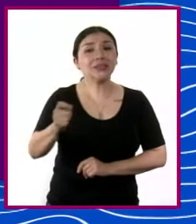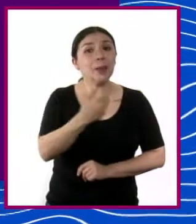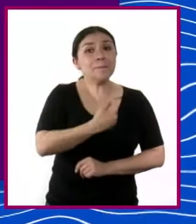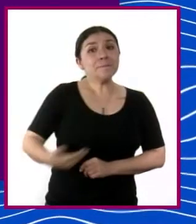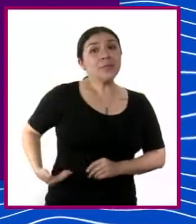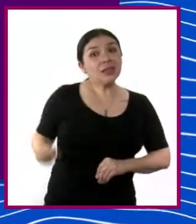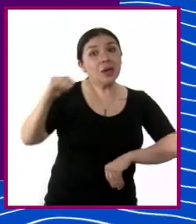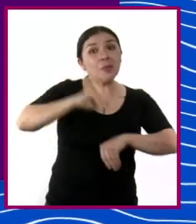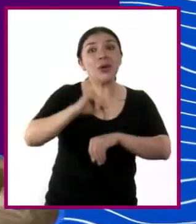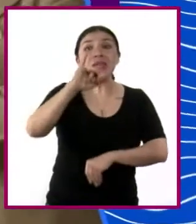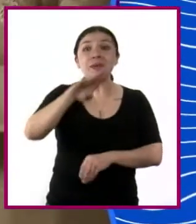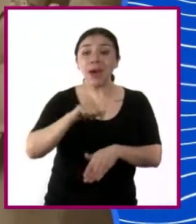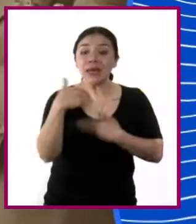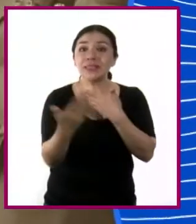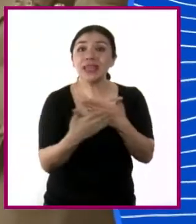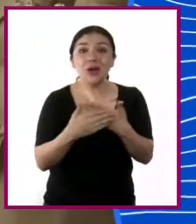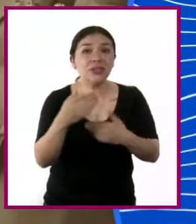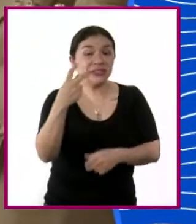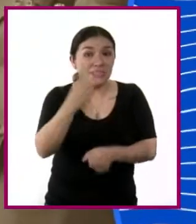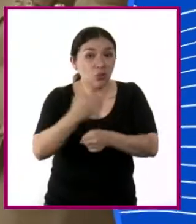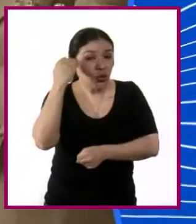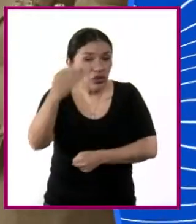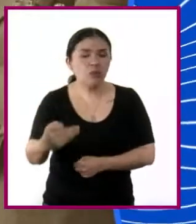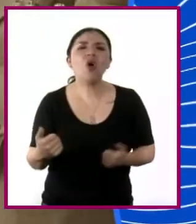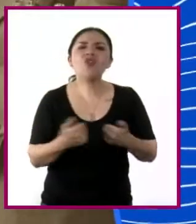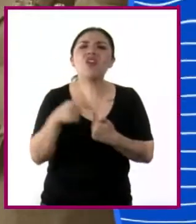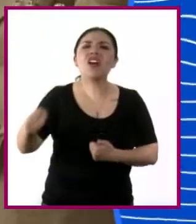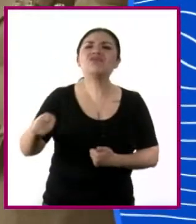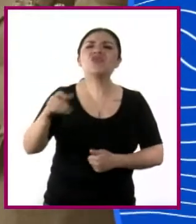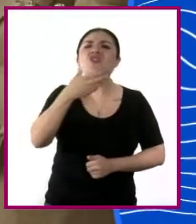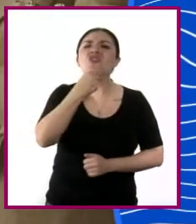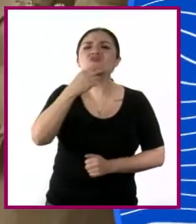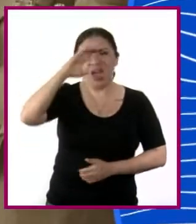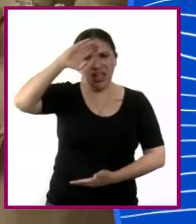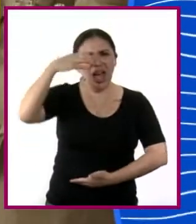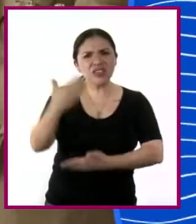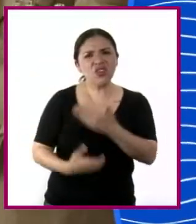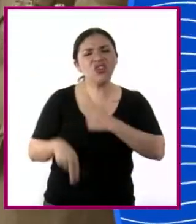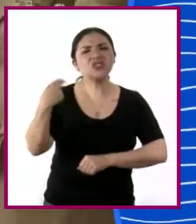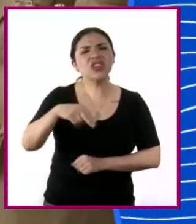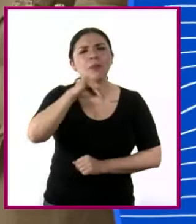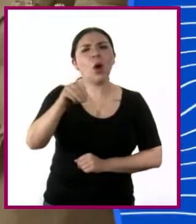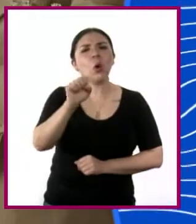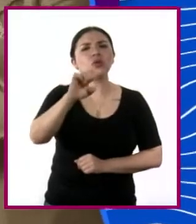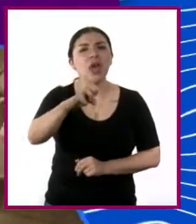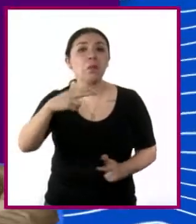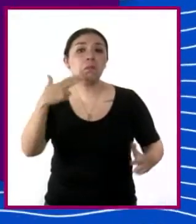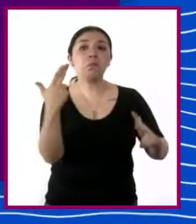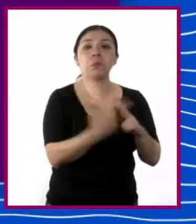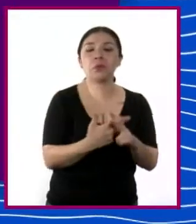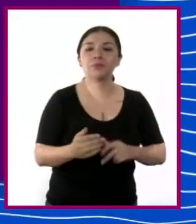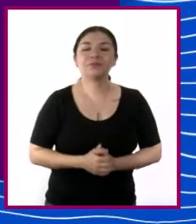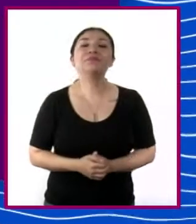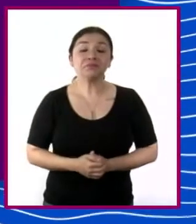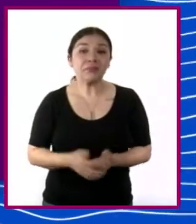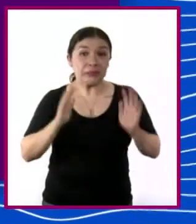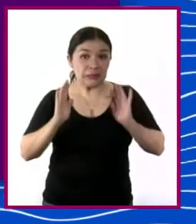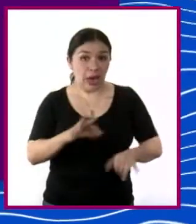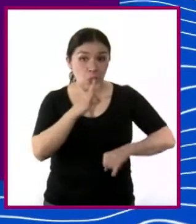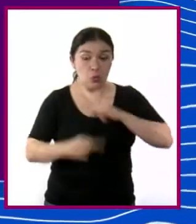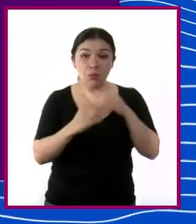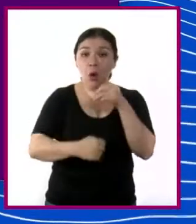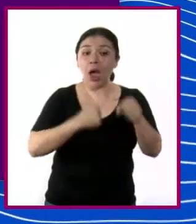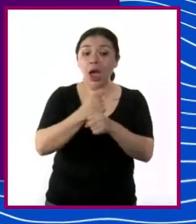segundo periodo a manos de un católico militante llamado José de León Toral. Finalmente, en